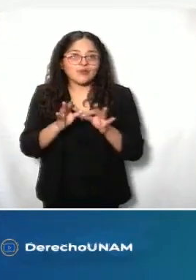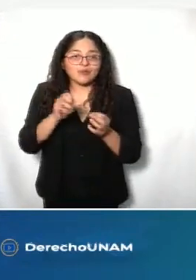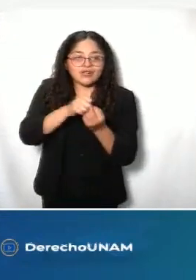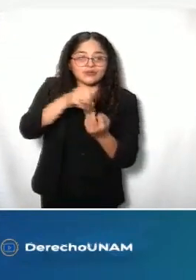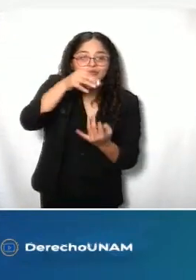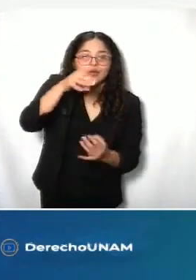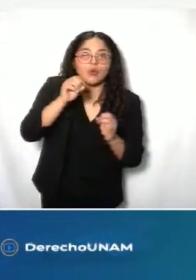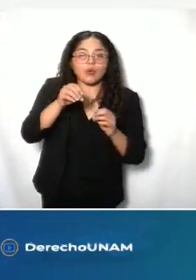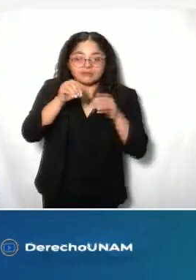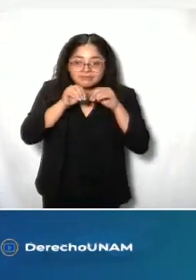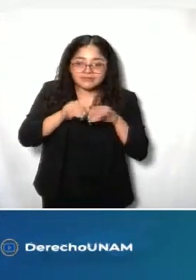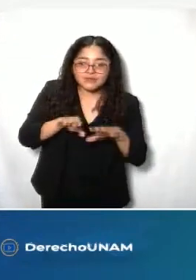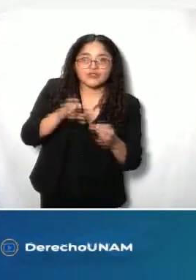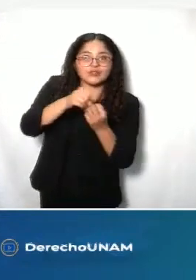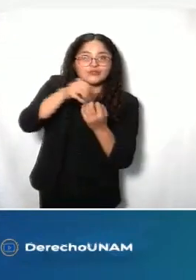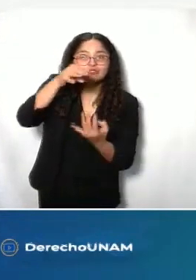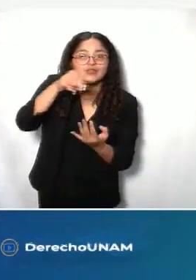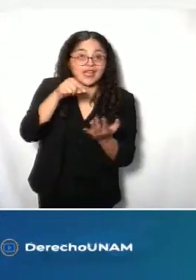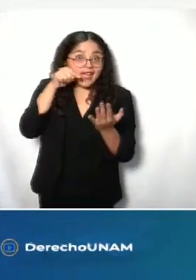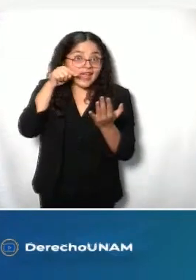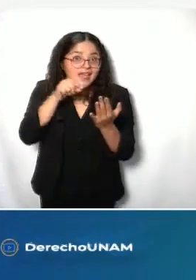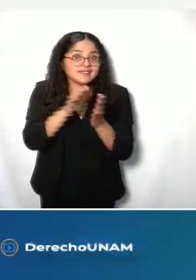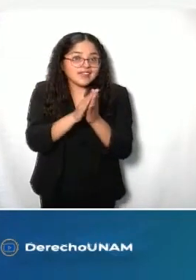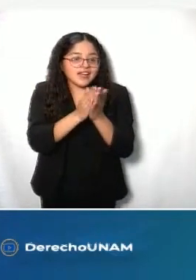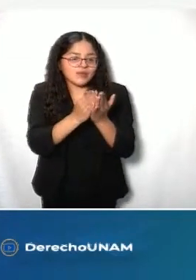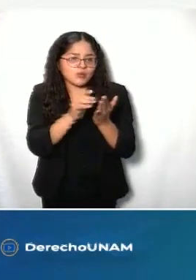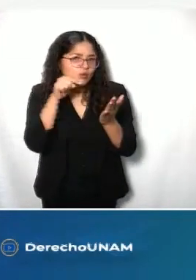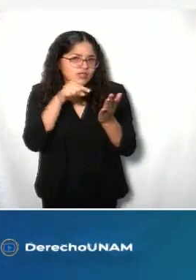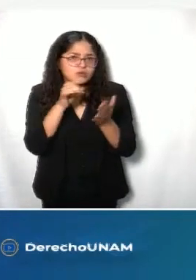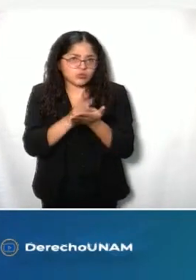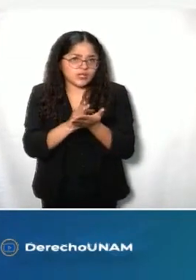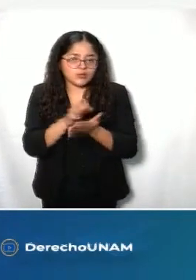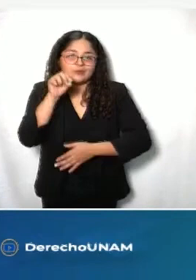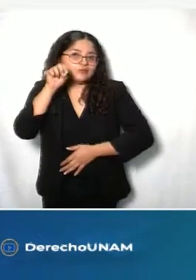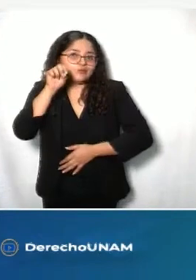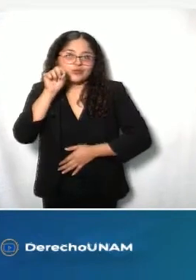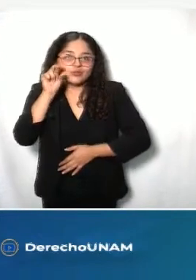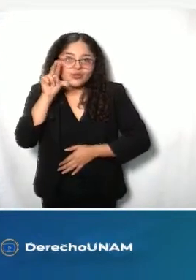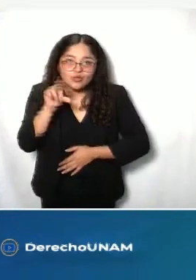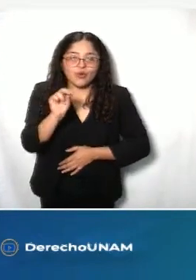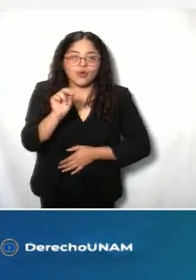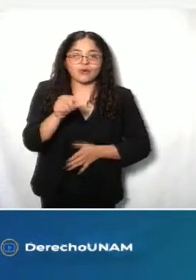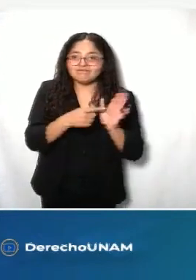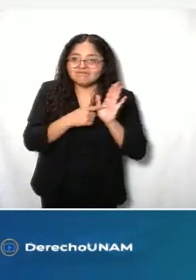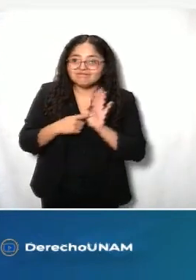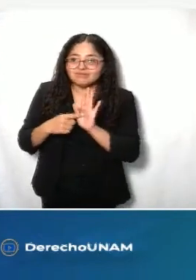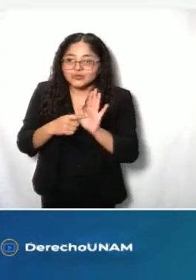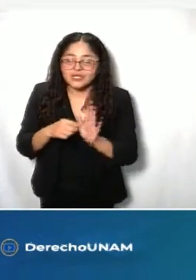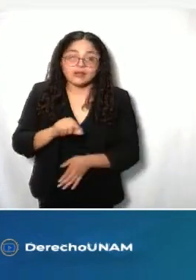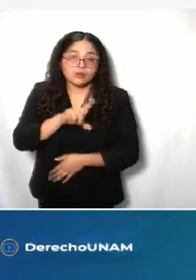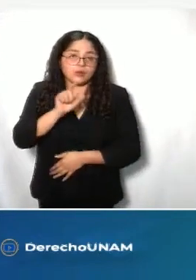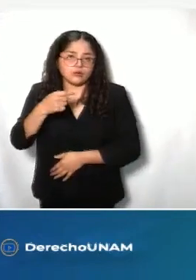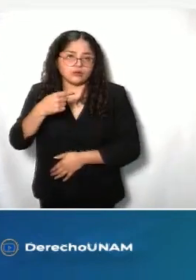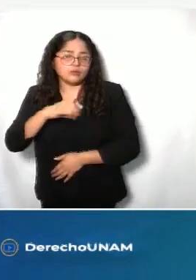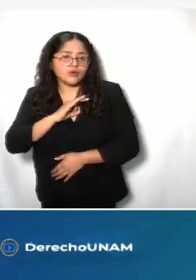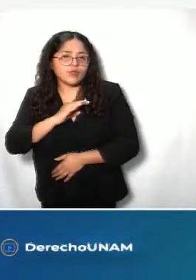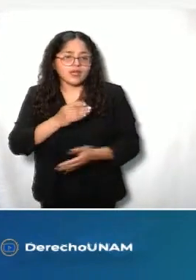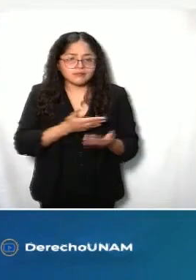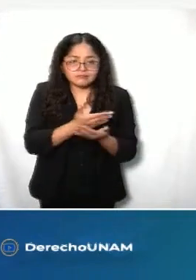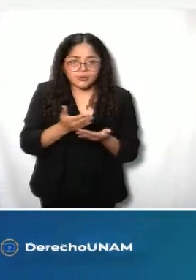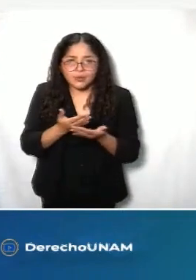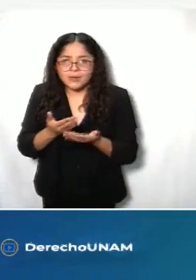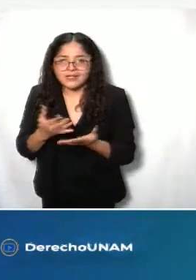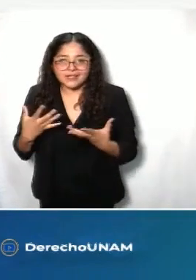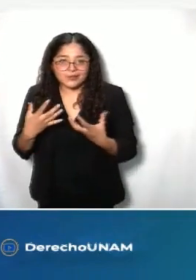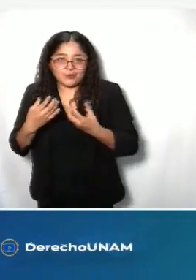Constitución, que sea un texto vivo, el propio texto constitucional. Y después haber compartido con mi profesor de Derecho Constitucional el